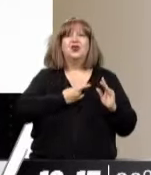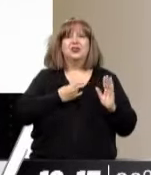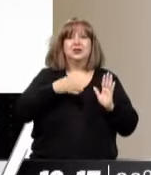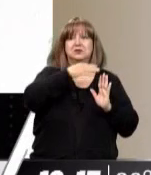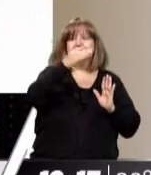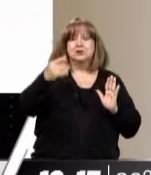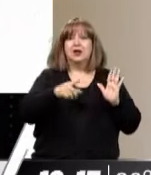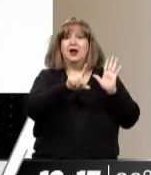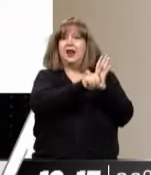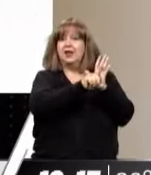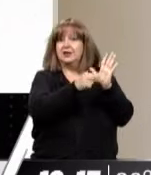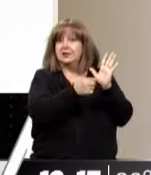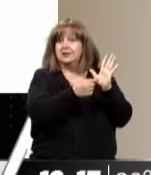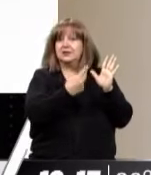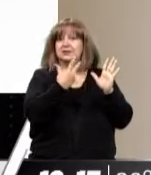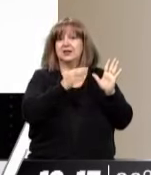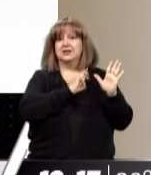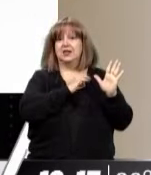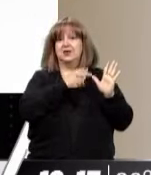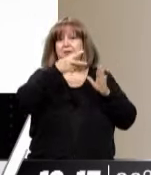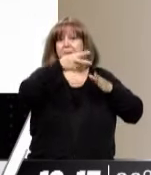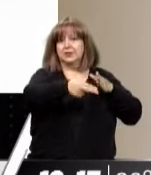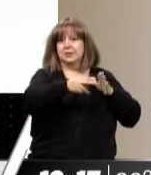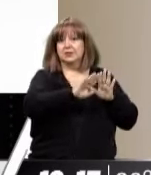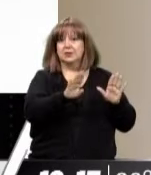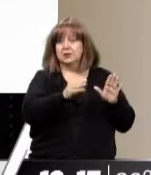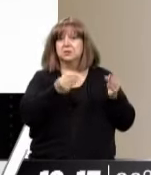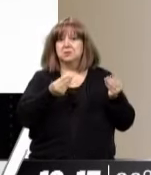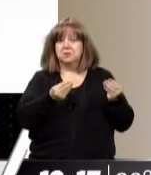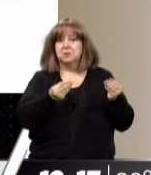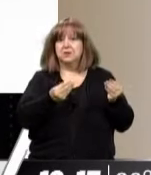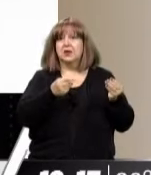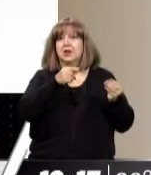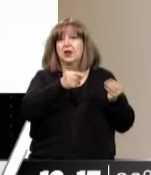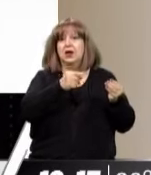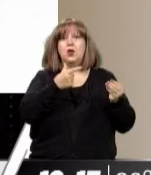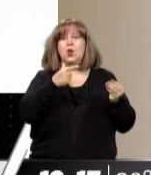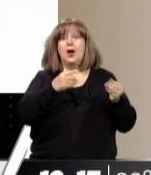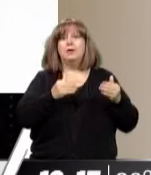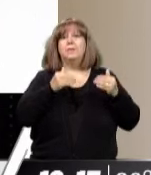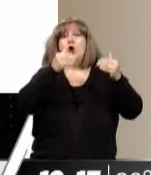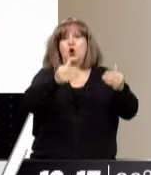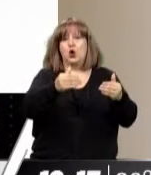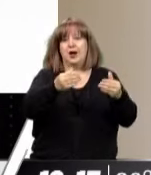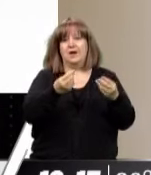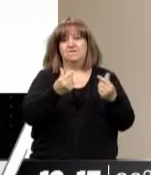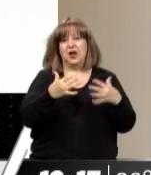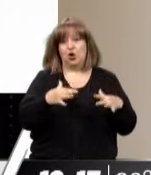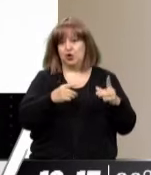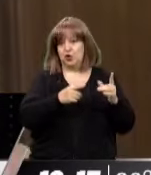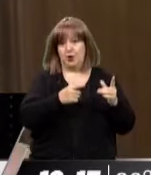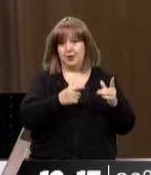vigencia porque es una delegación legislativa que se le ha hecho al Ejecutivo para esto, que no tiene una prórroga válida. Por otra parte,